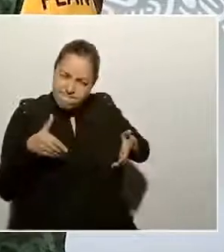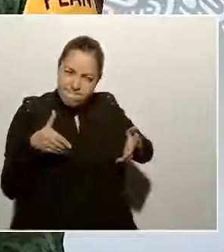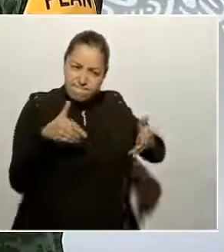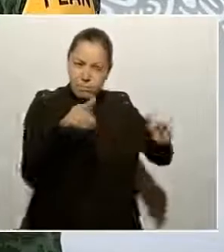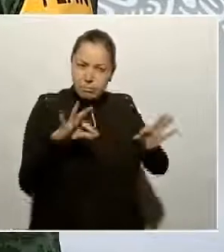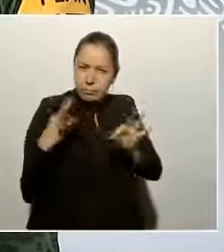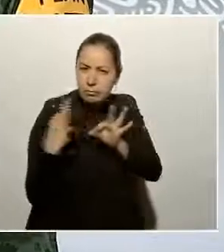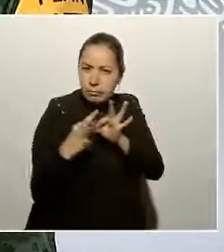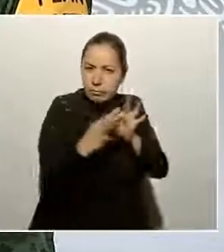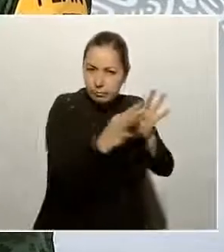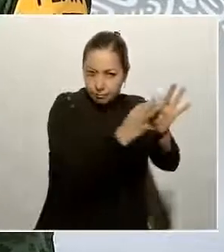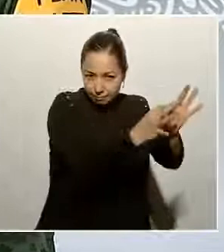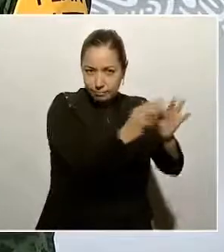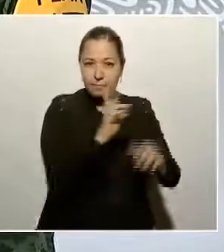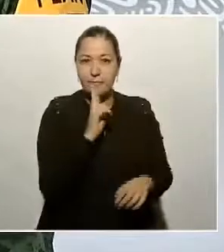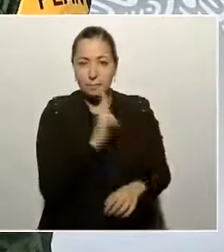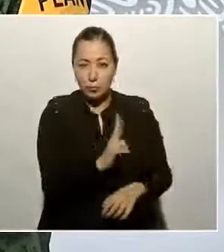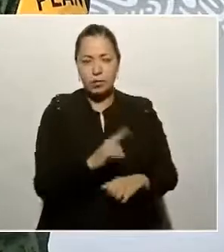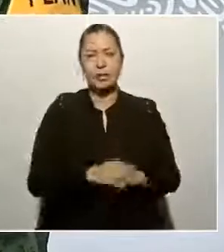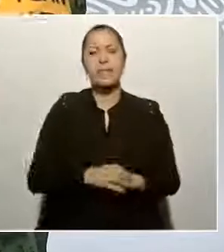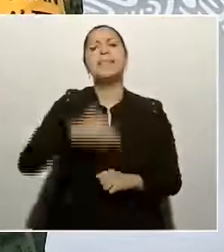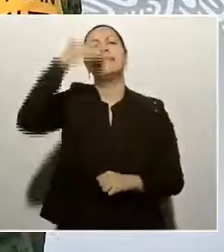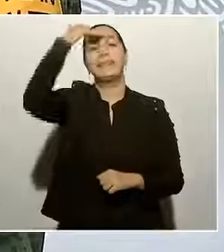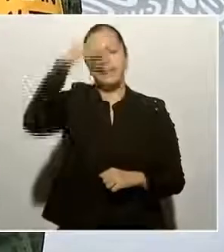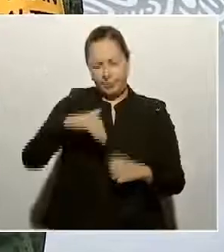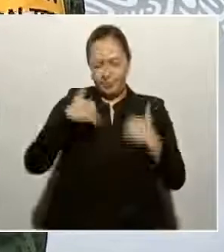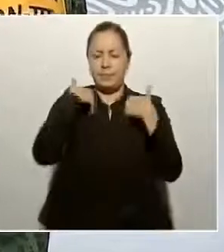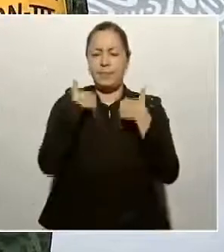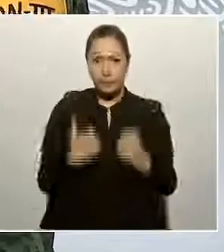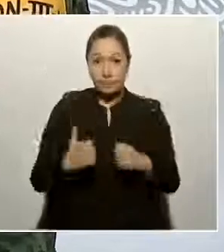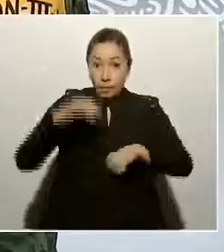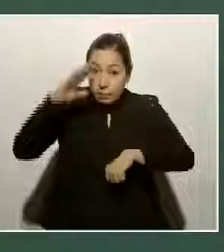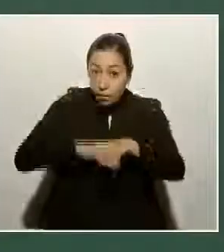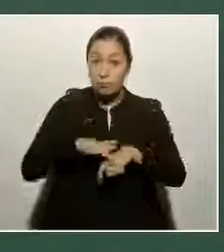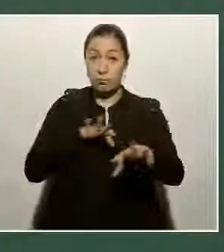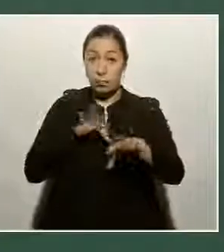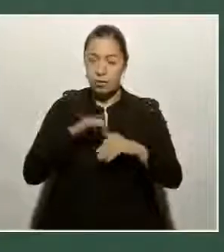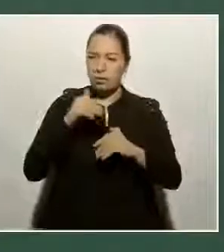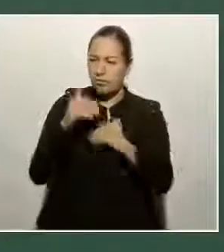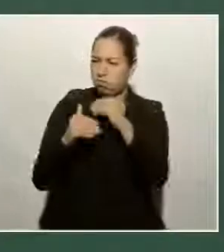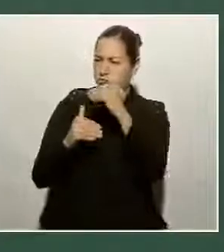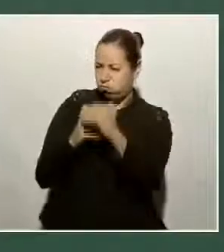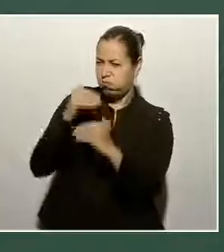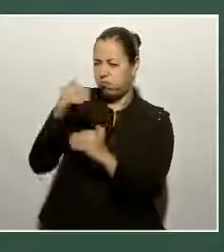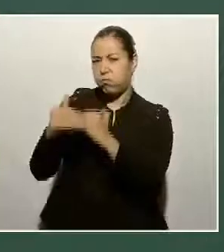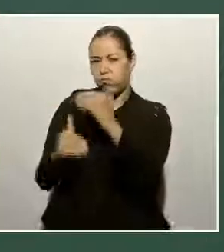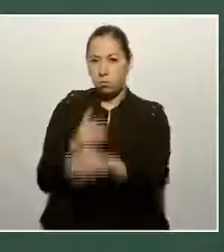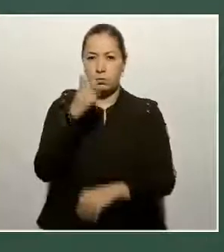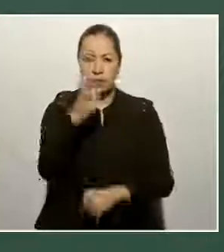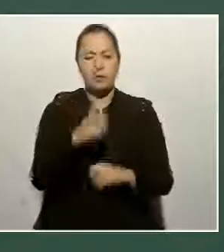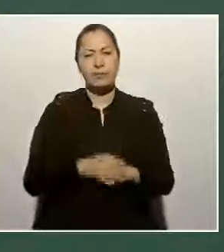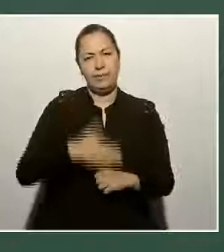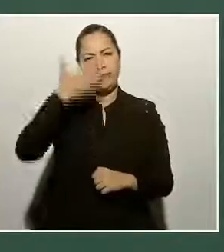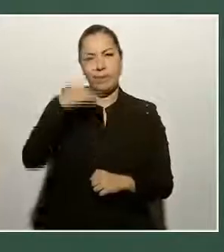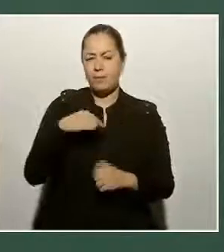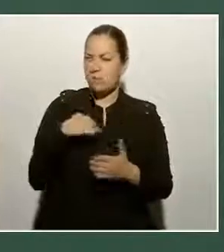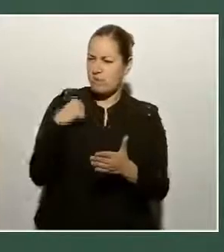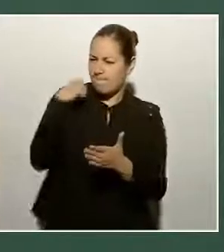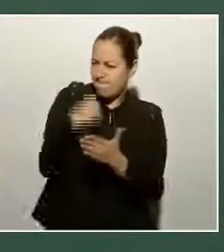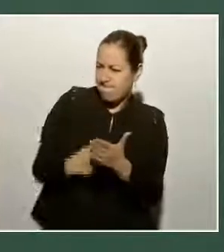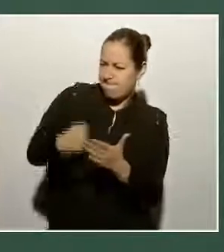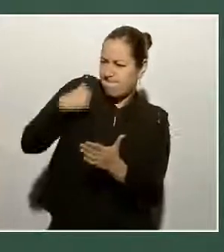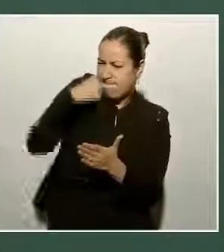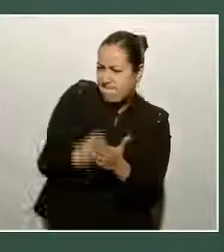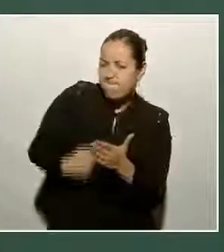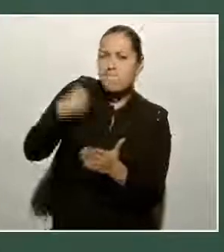Somos conscientes que todavía hay trabajo por hacer y en ello estamos empeñados, en